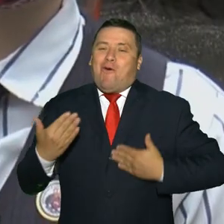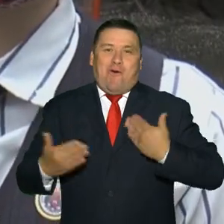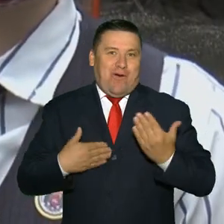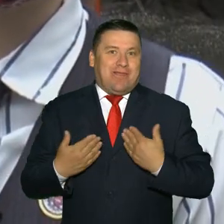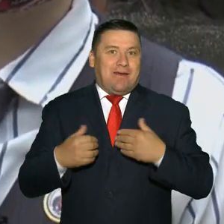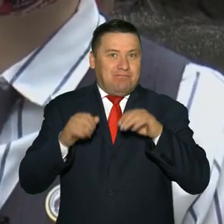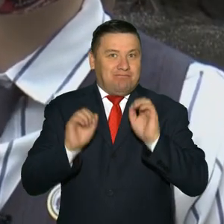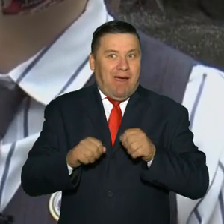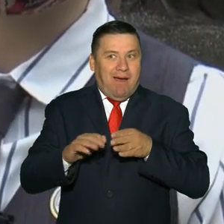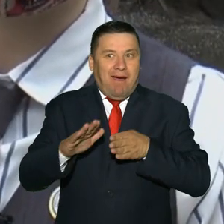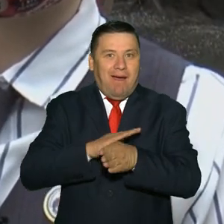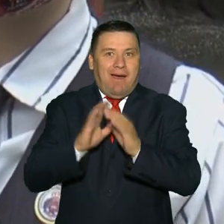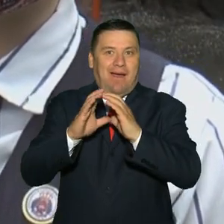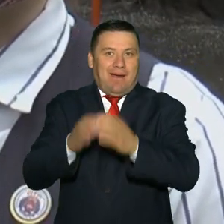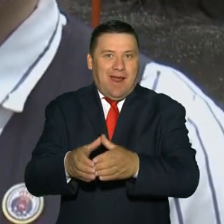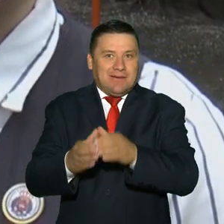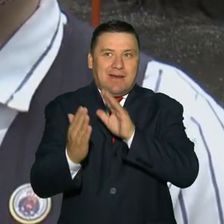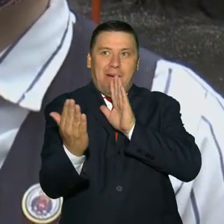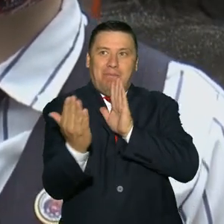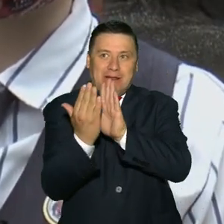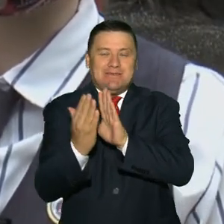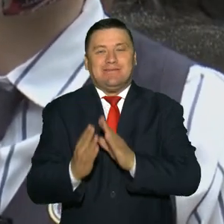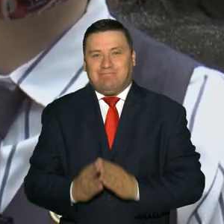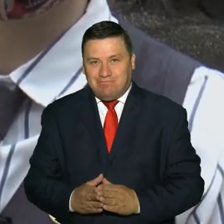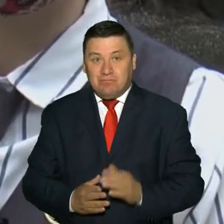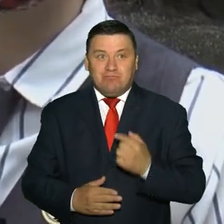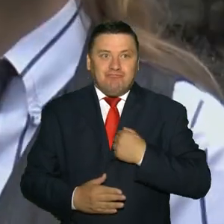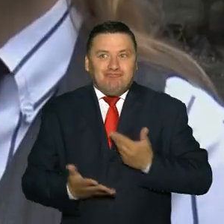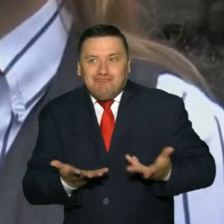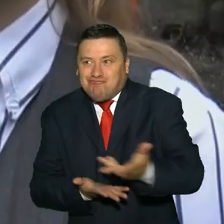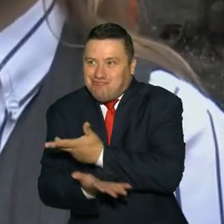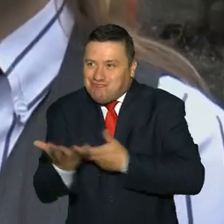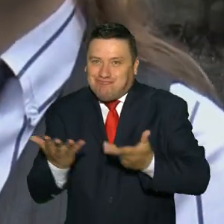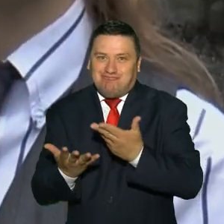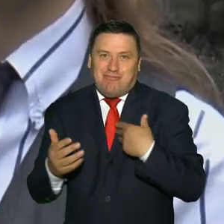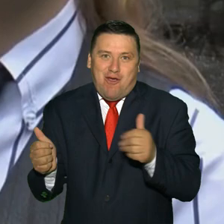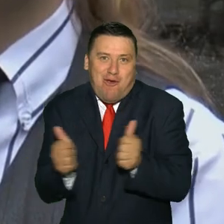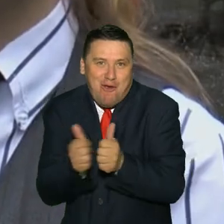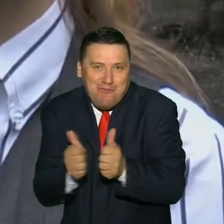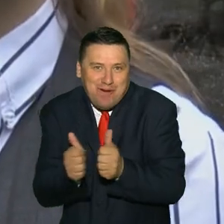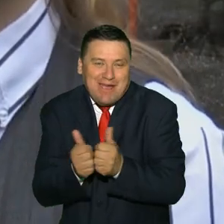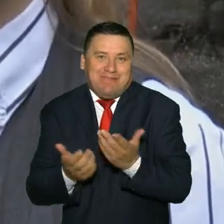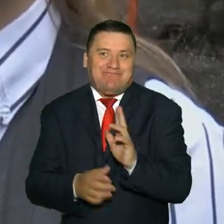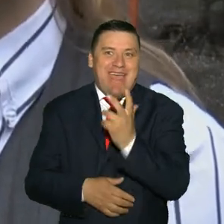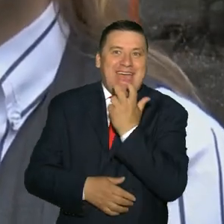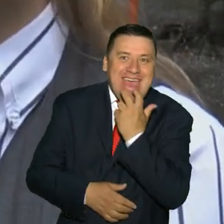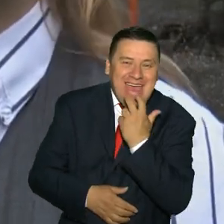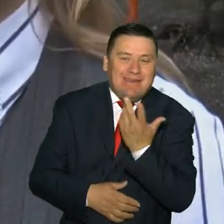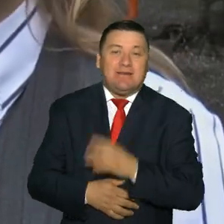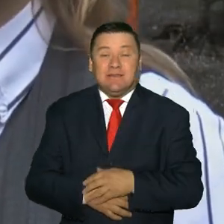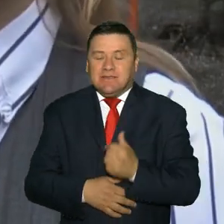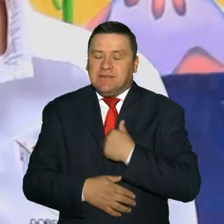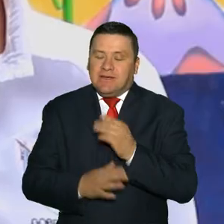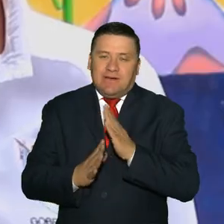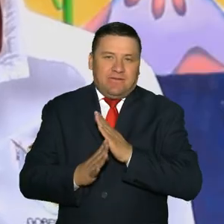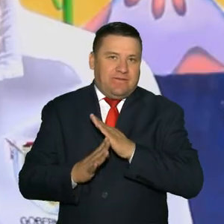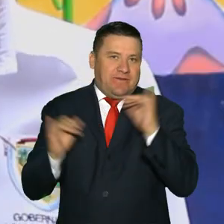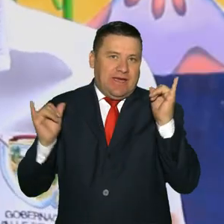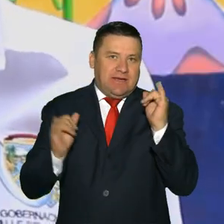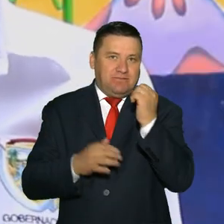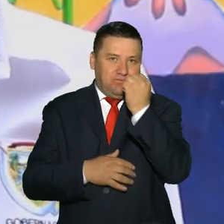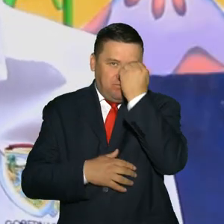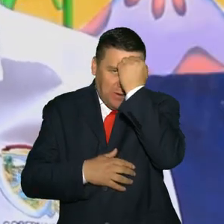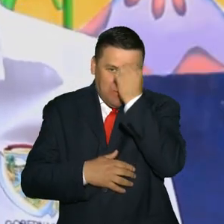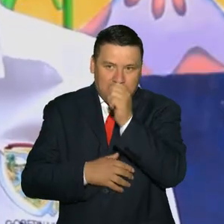Yo soy muy contenta de que pudimos regresar a clases presenciales. Porque podemos compartir con nuestros compañeros, reírnos. La gran